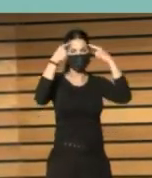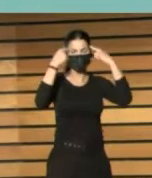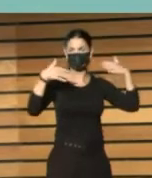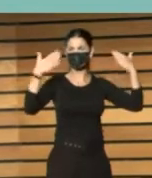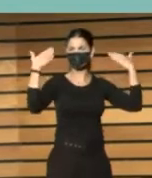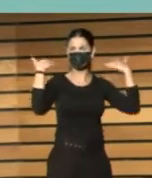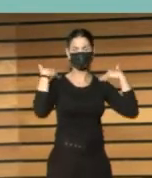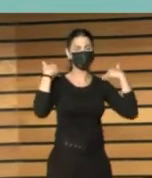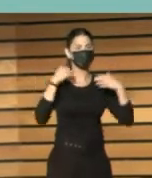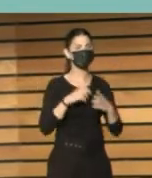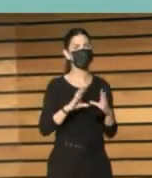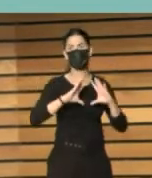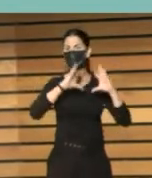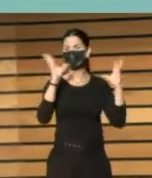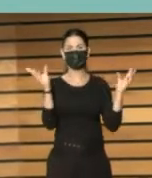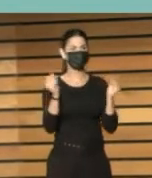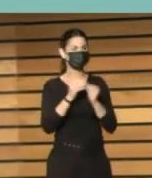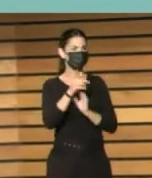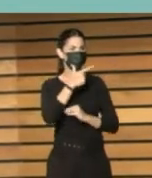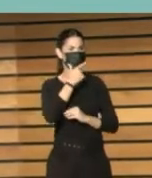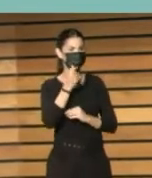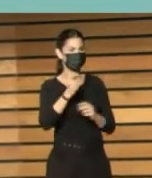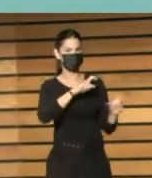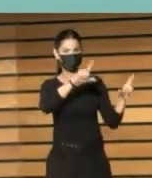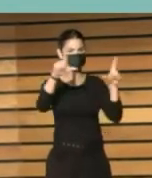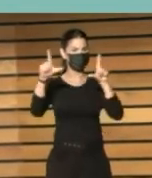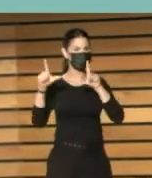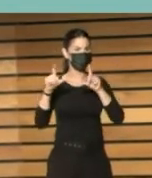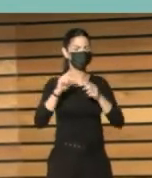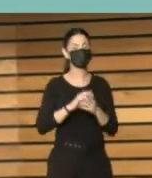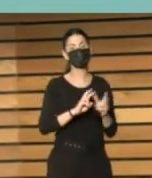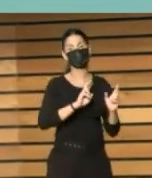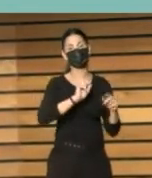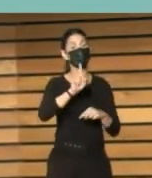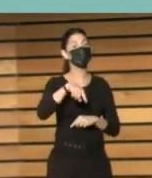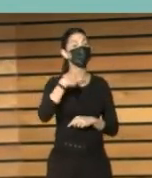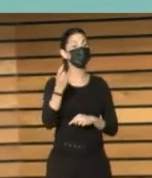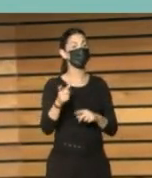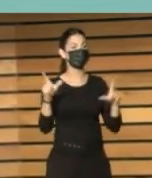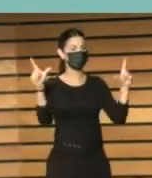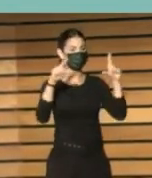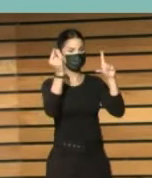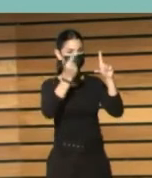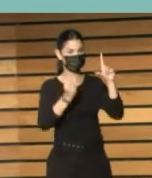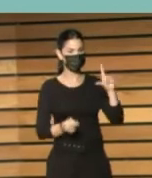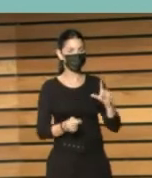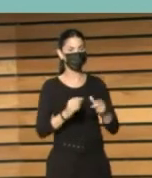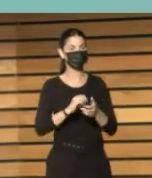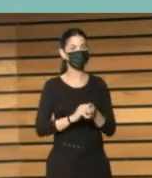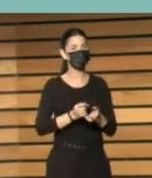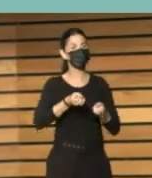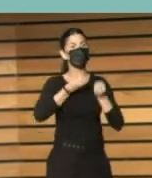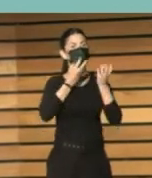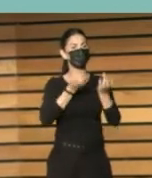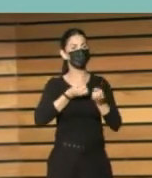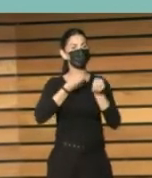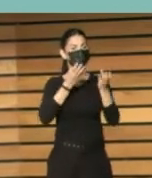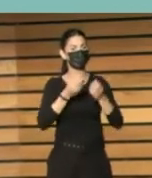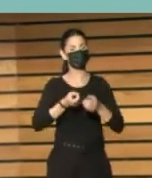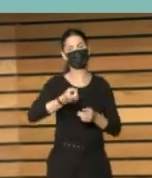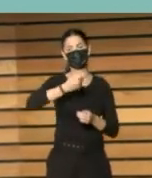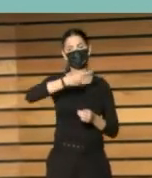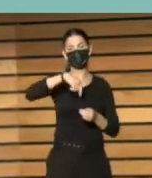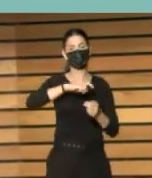nos simplificamos en nuestra imagen y pasamos a la grafía de dibujo. Nuestros mensajes en los carteles son